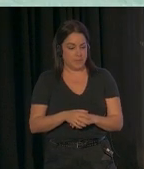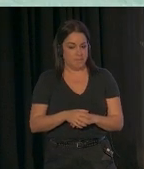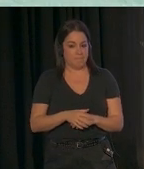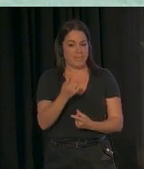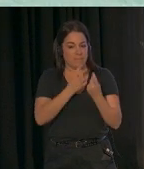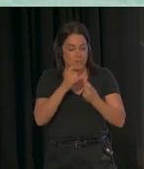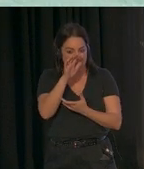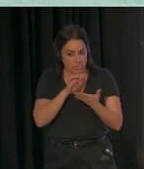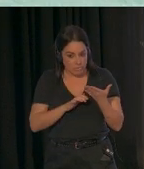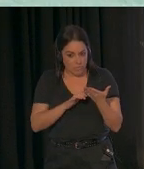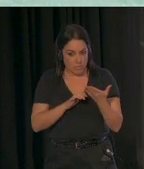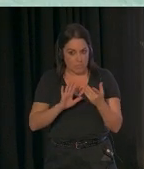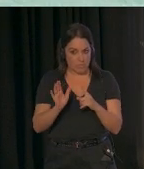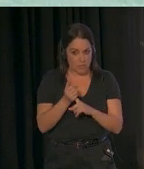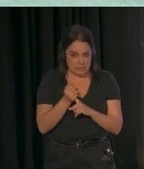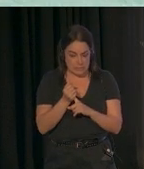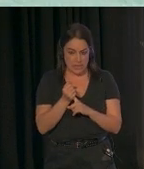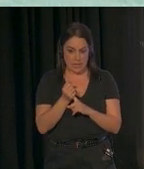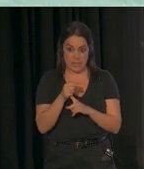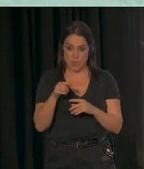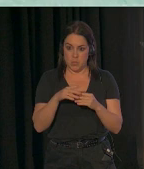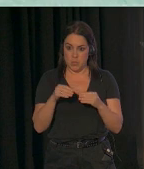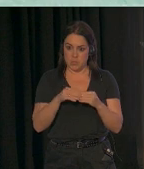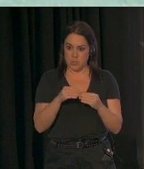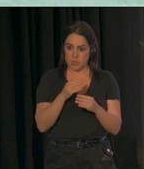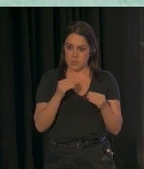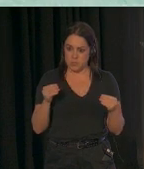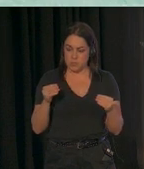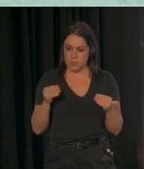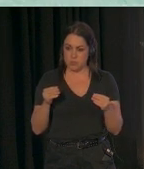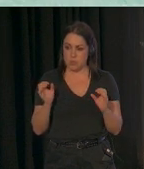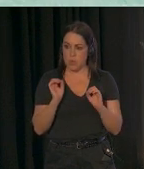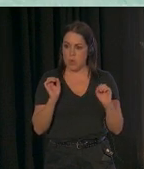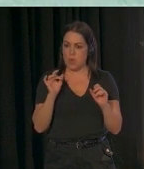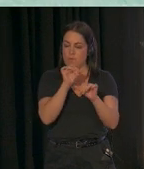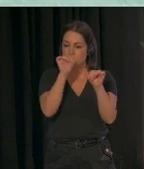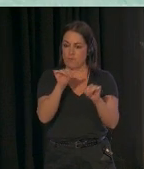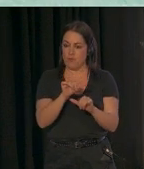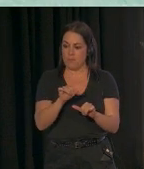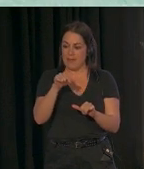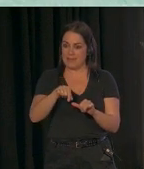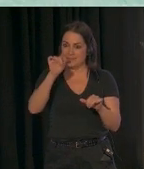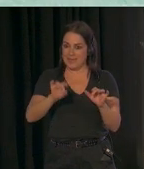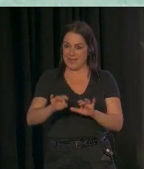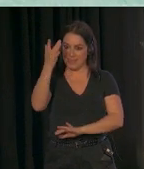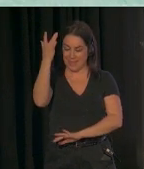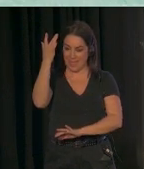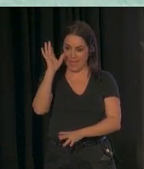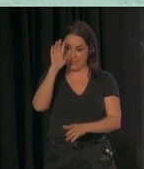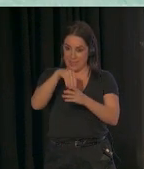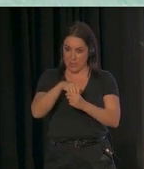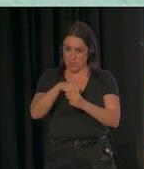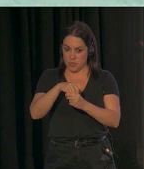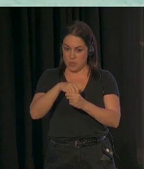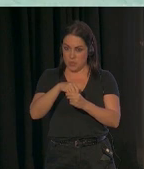Información que encuentran que es muy útil o también formas en que son capaces de utilizar esas ideas dentro de su propio contexto,